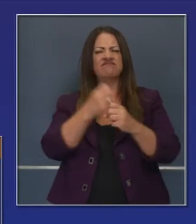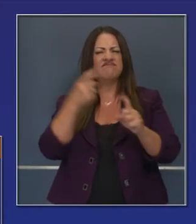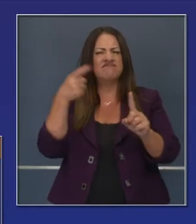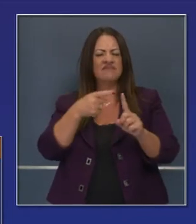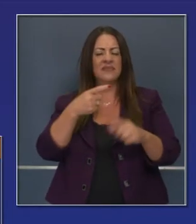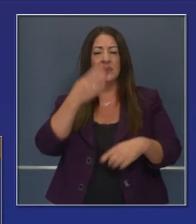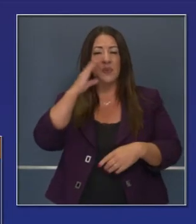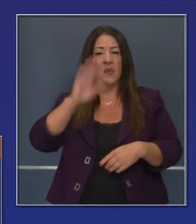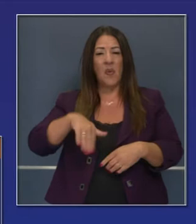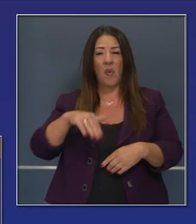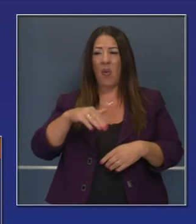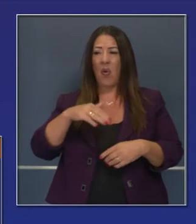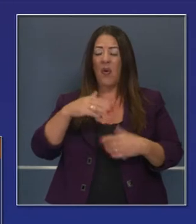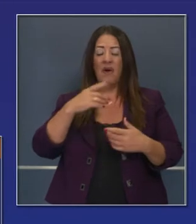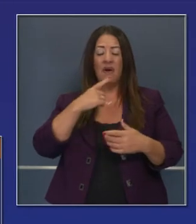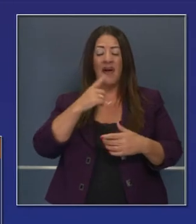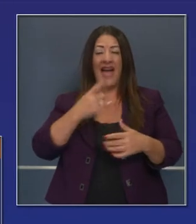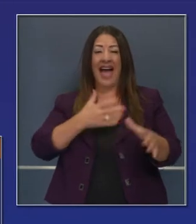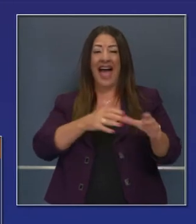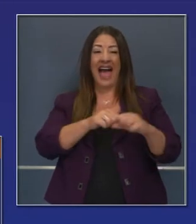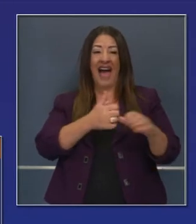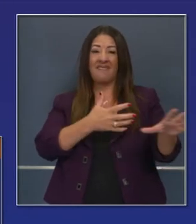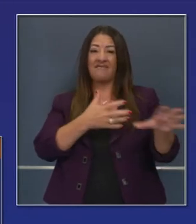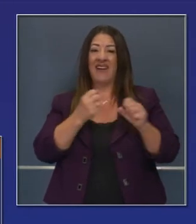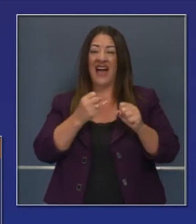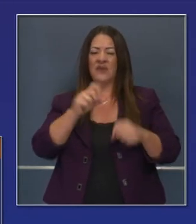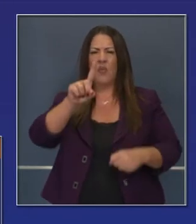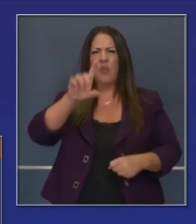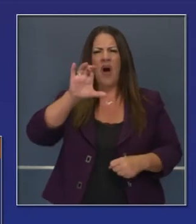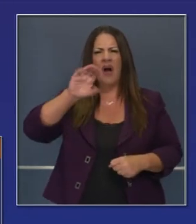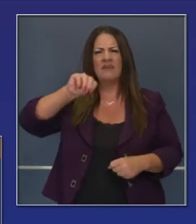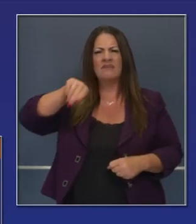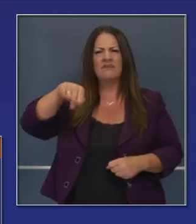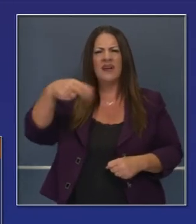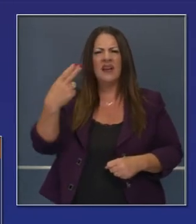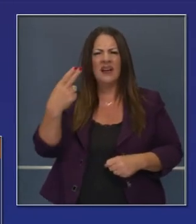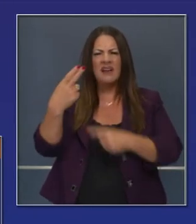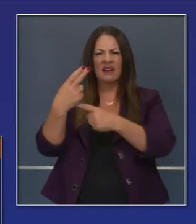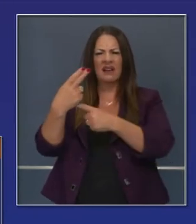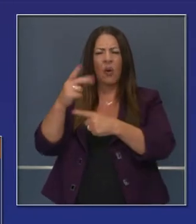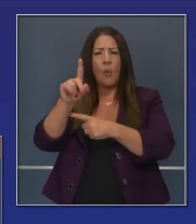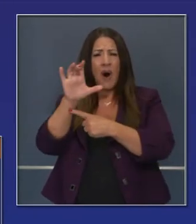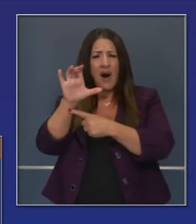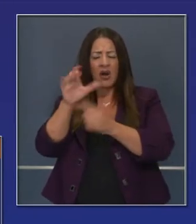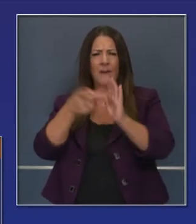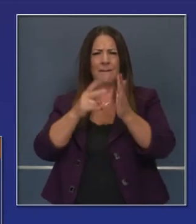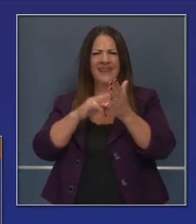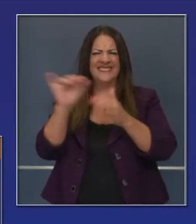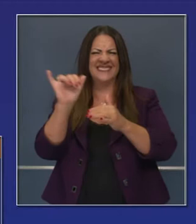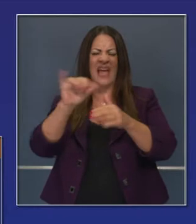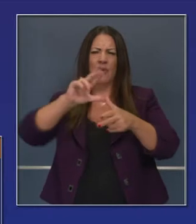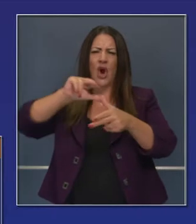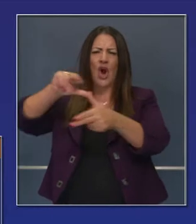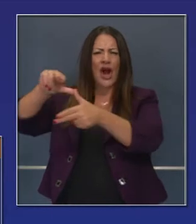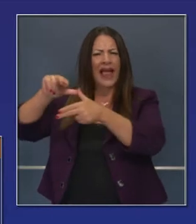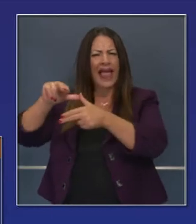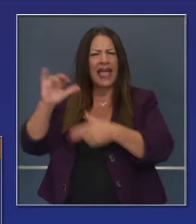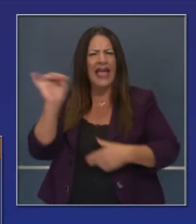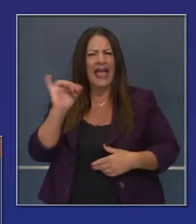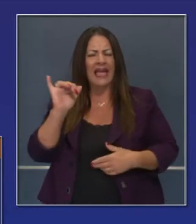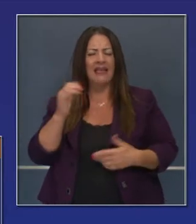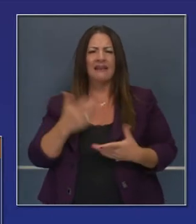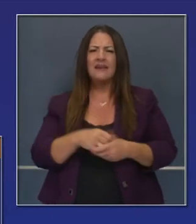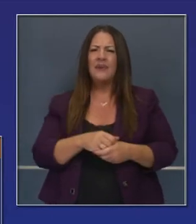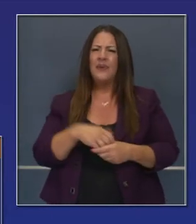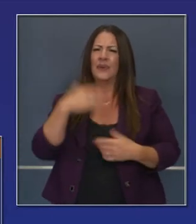ponerlo en perspectiva, tuvimos ráfagas de vientos de 140 millas por hora, que son vientos ya como